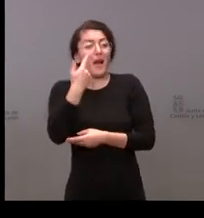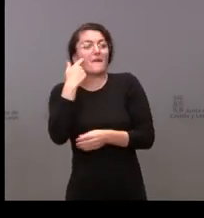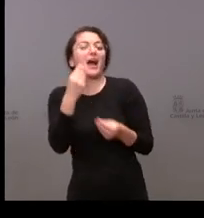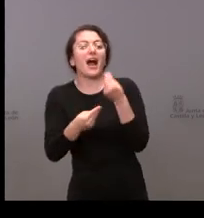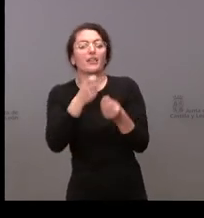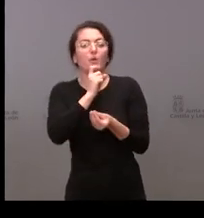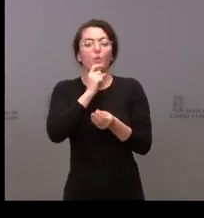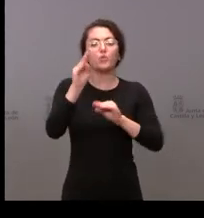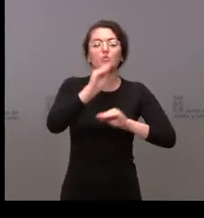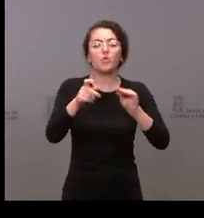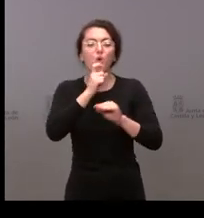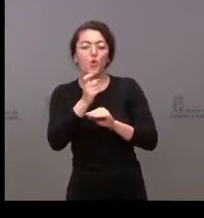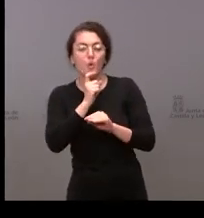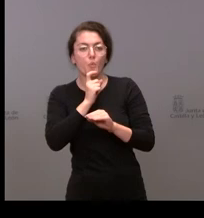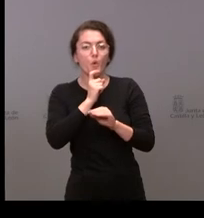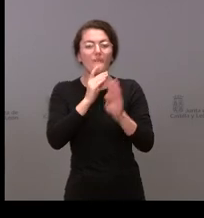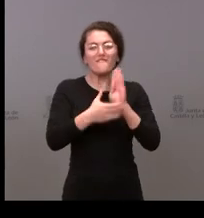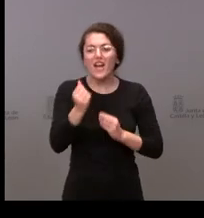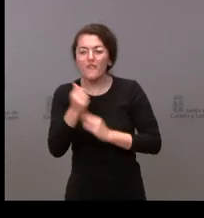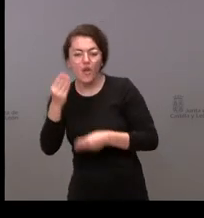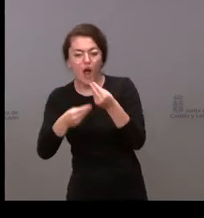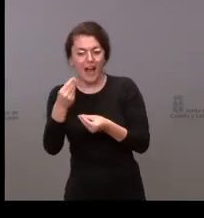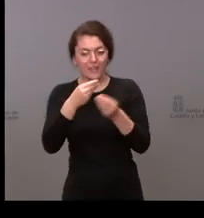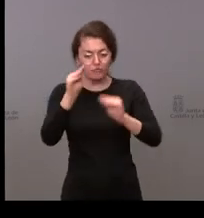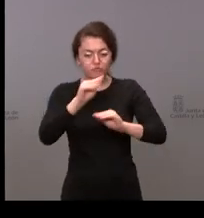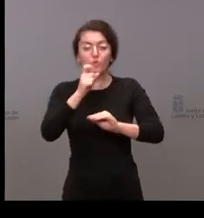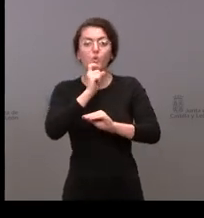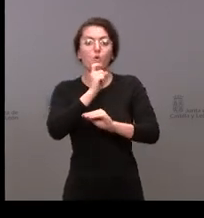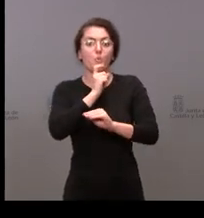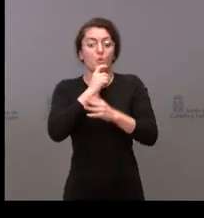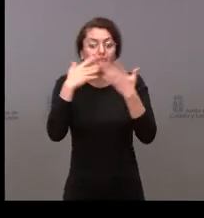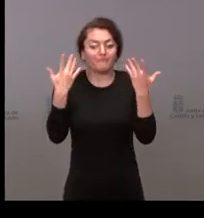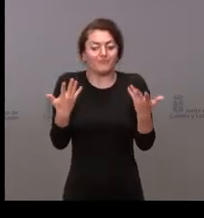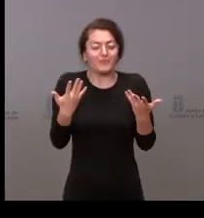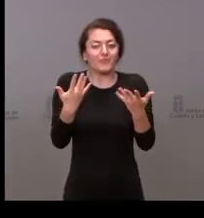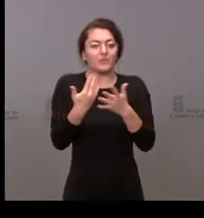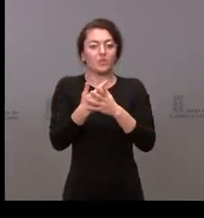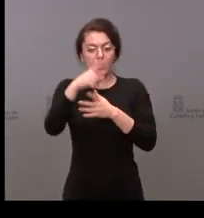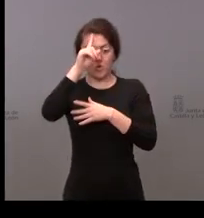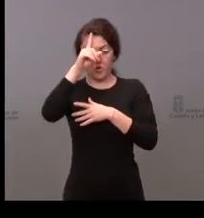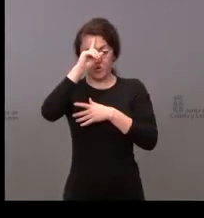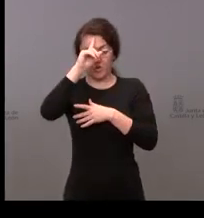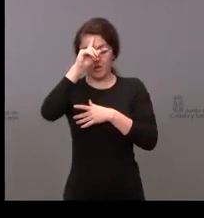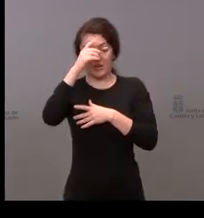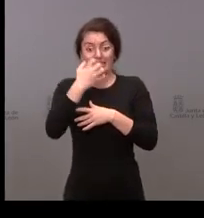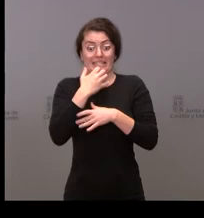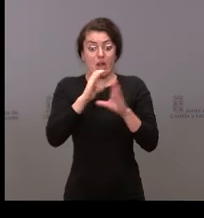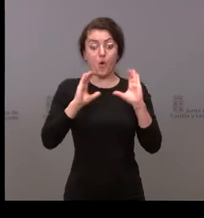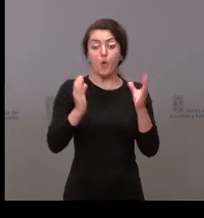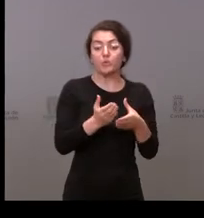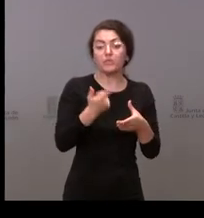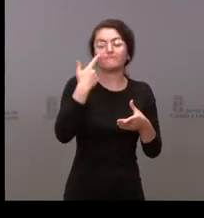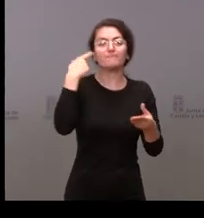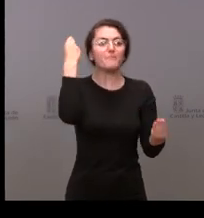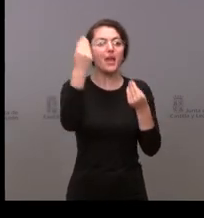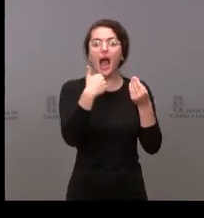arreglamos esos fallos que tiene el libre mercado entonces yo no sé si la junta se plantea o si tiene alguna herramienta